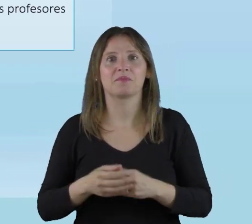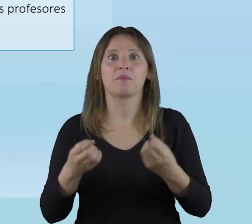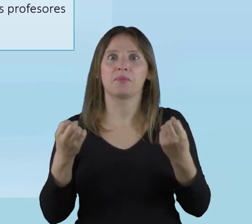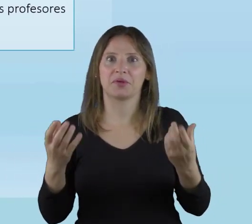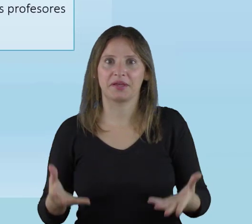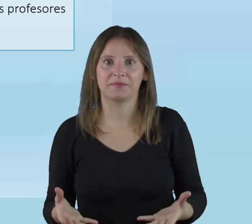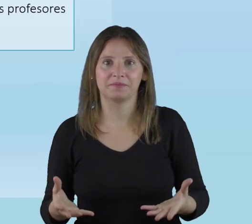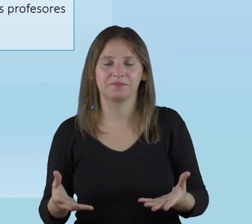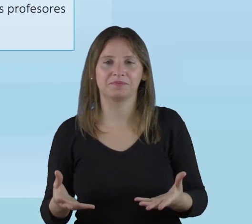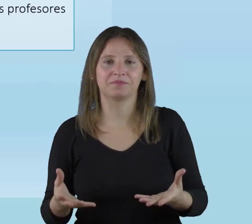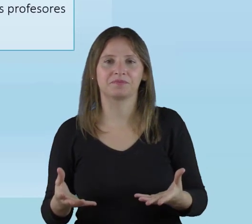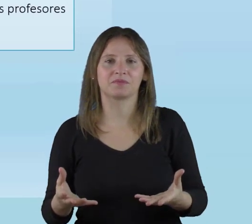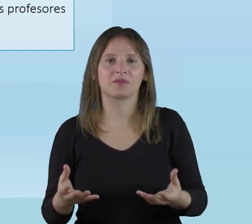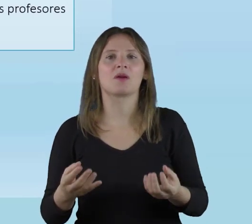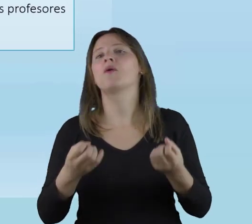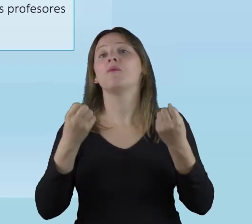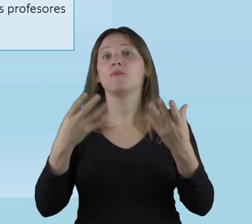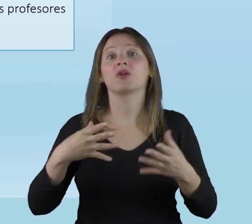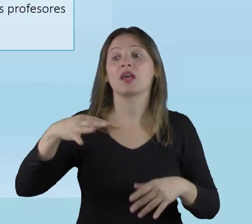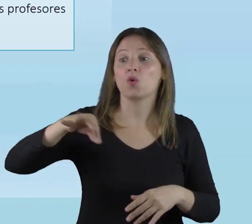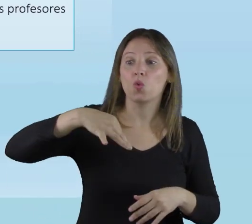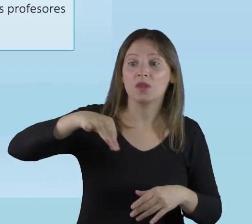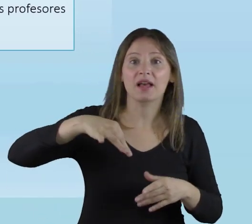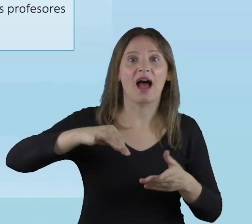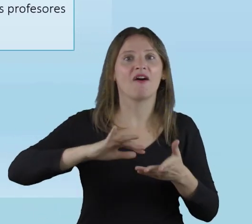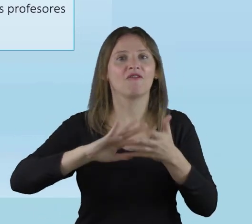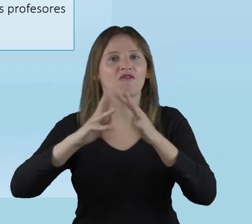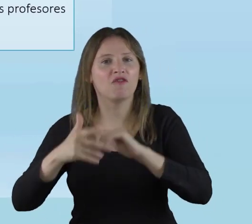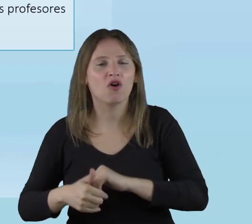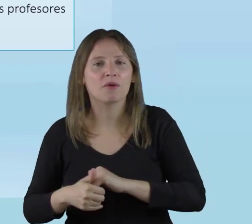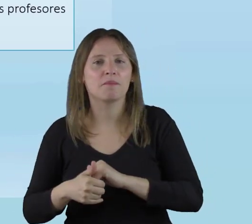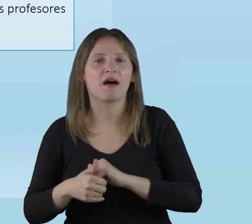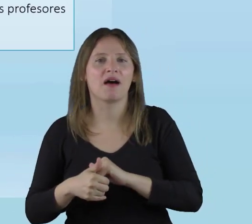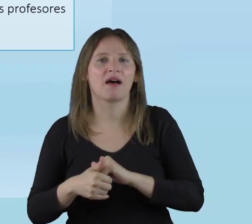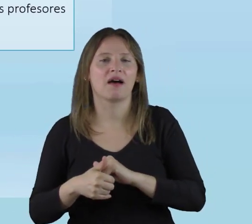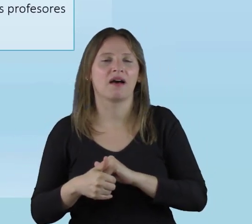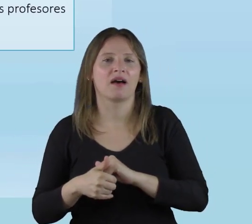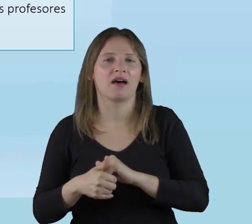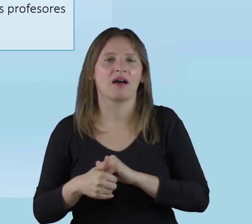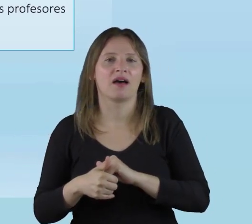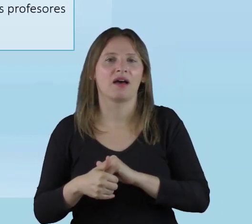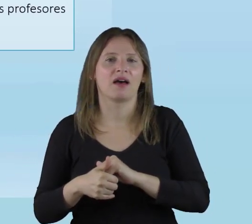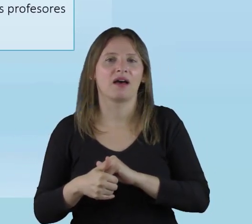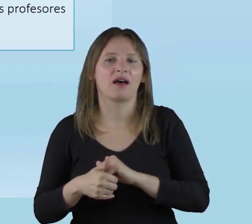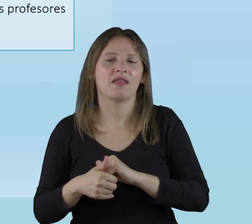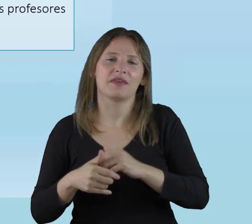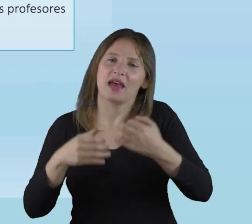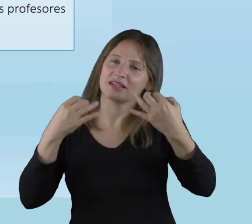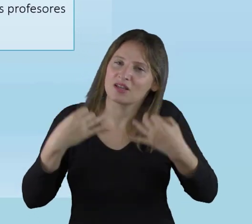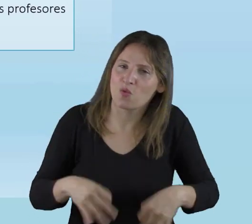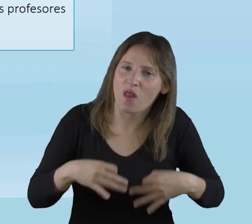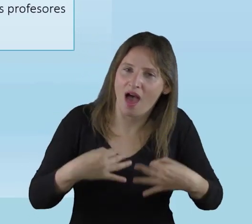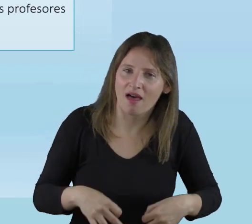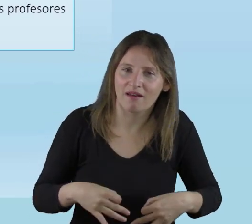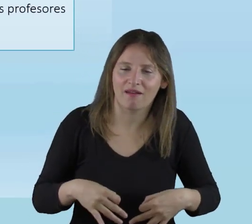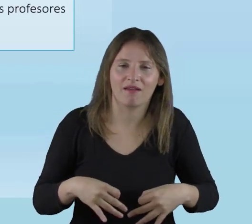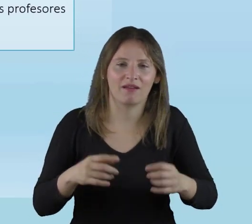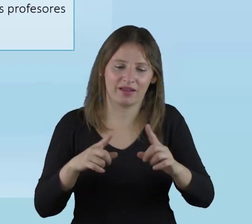y reflexionando. ¿Por qué? Porque es la única forma de